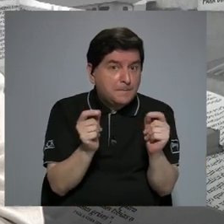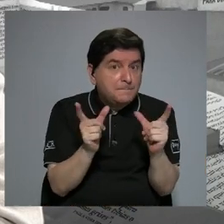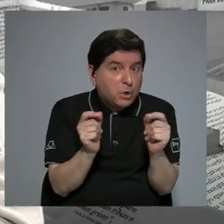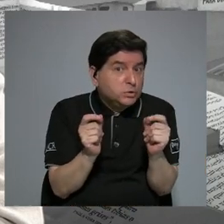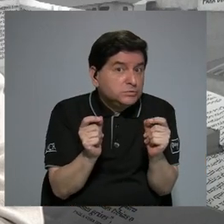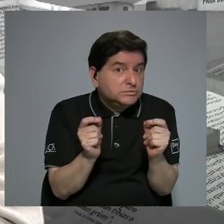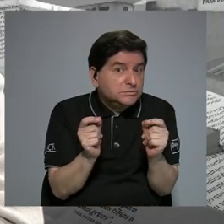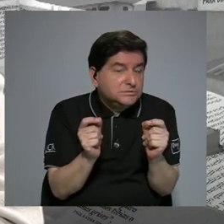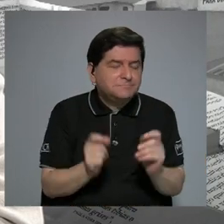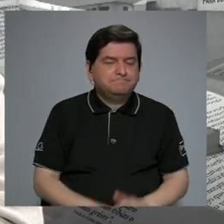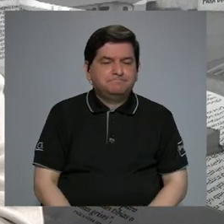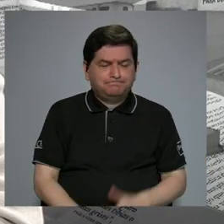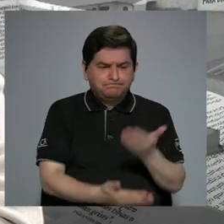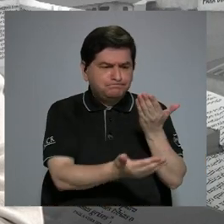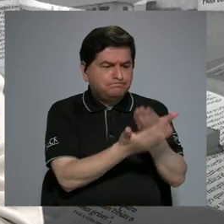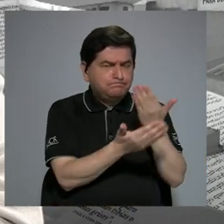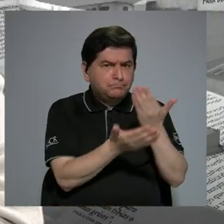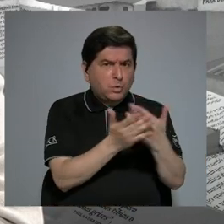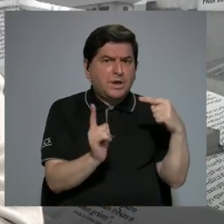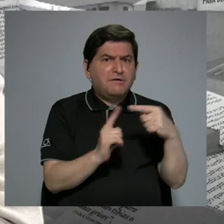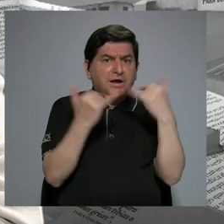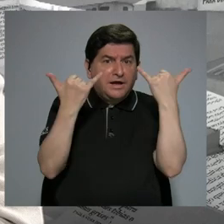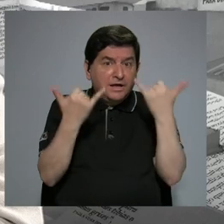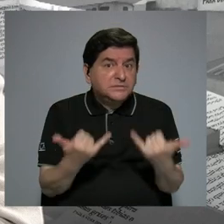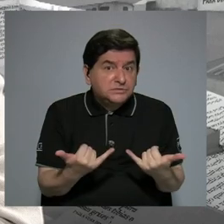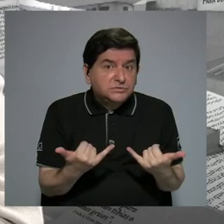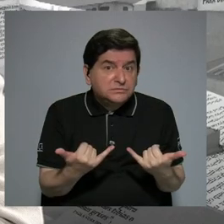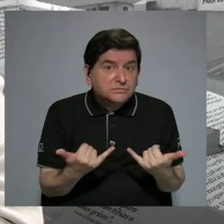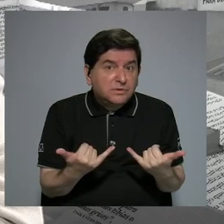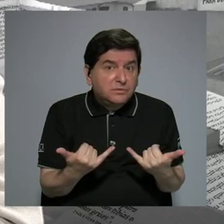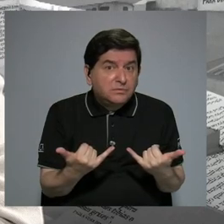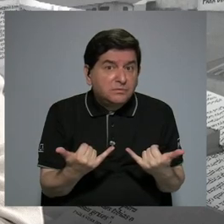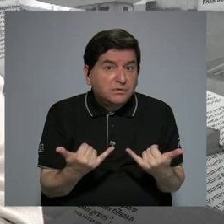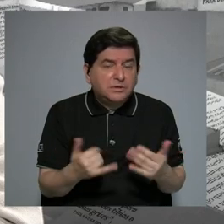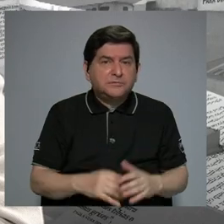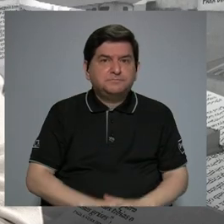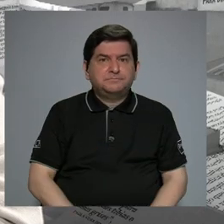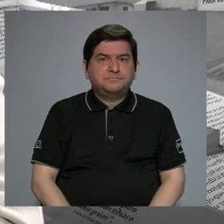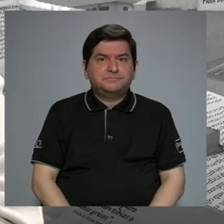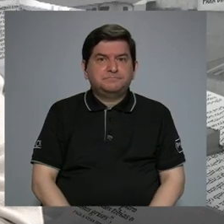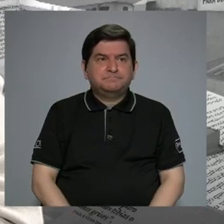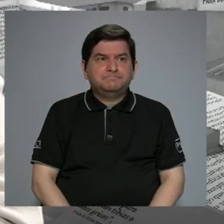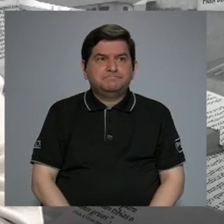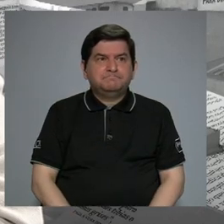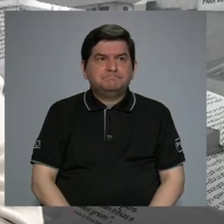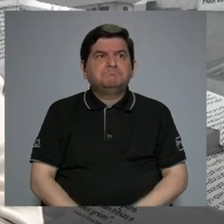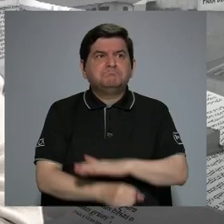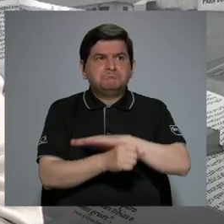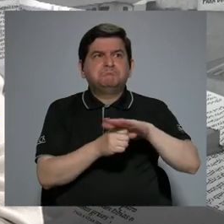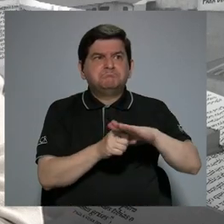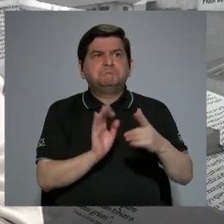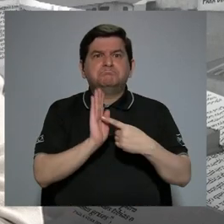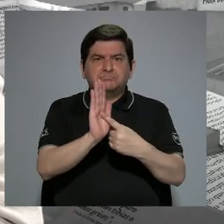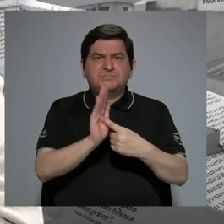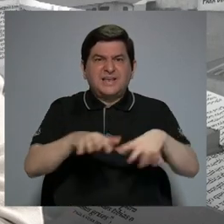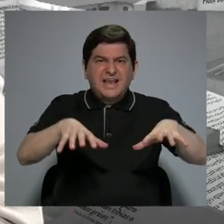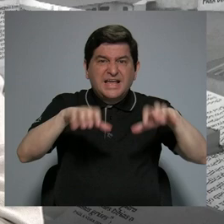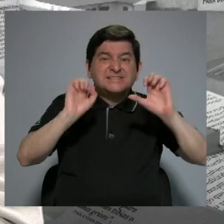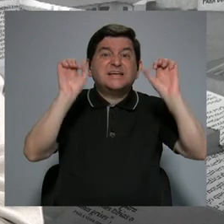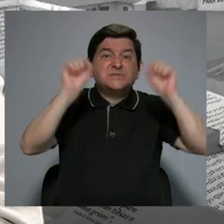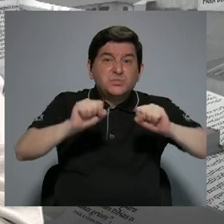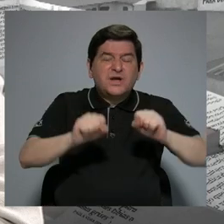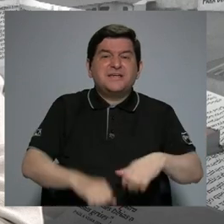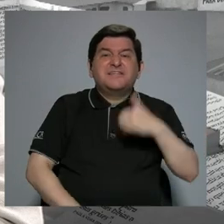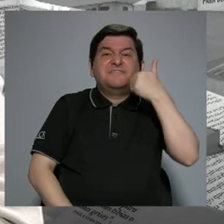Bueno, la evidencia que hay a la fecha es suficiente para indicar que el estrés puede